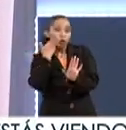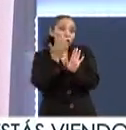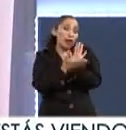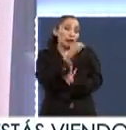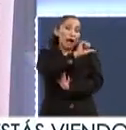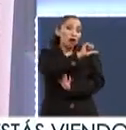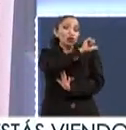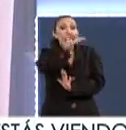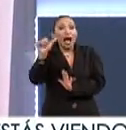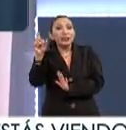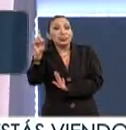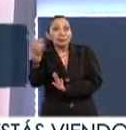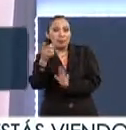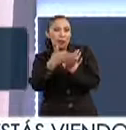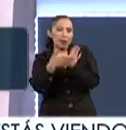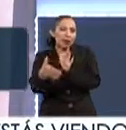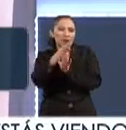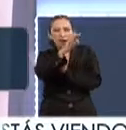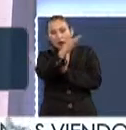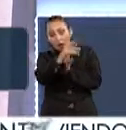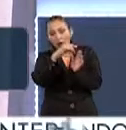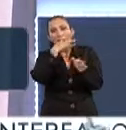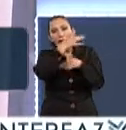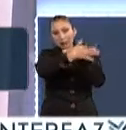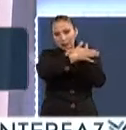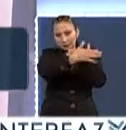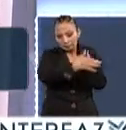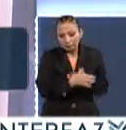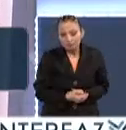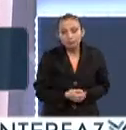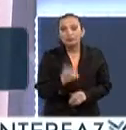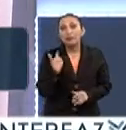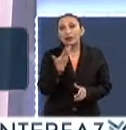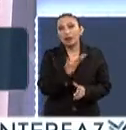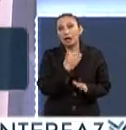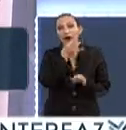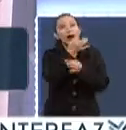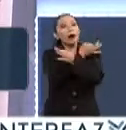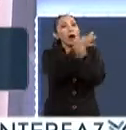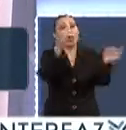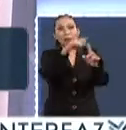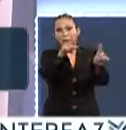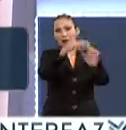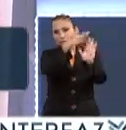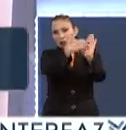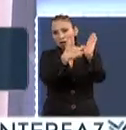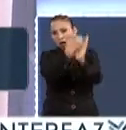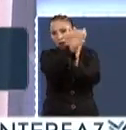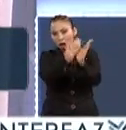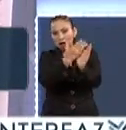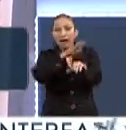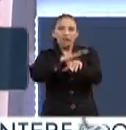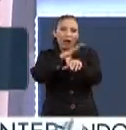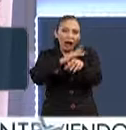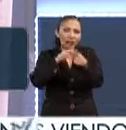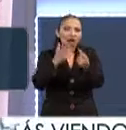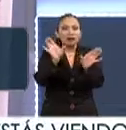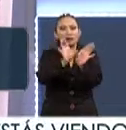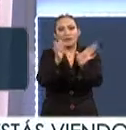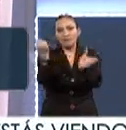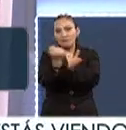ir de agosto a diciembre, más o menos por febrero, presenta la convocatoria a diferentes requisitos, promedio, una